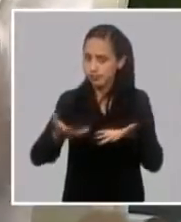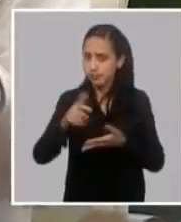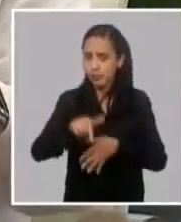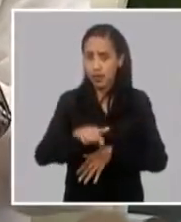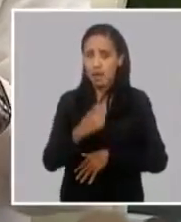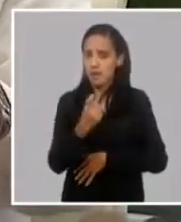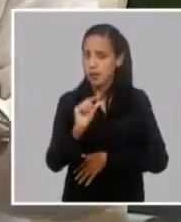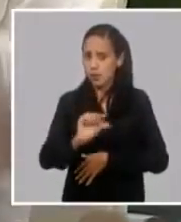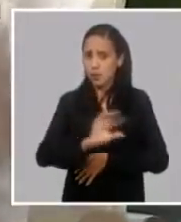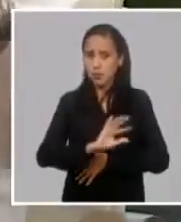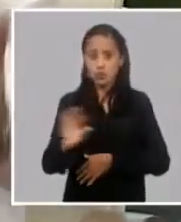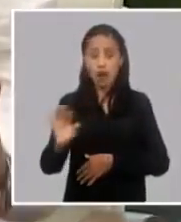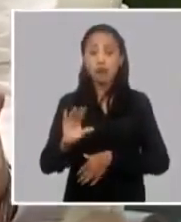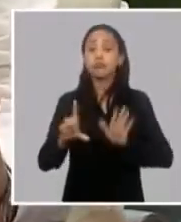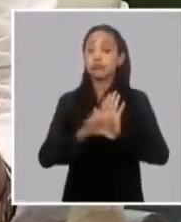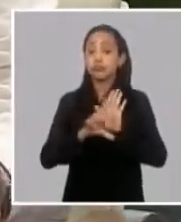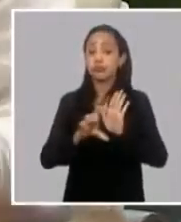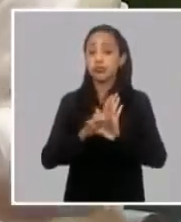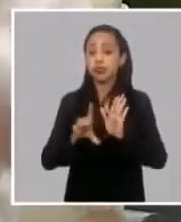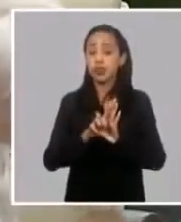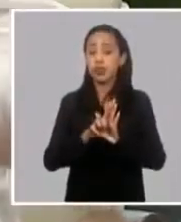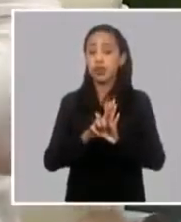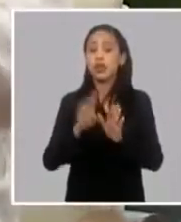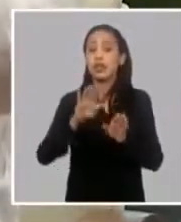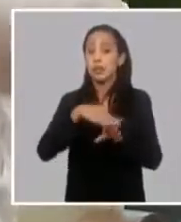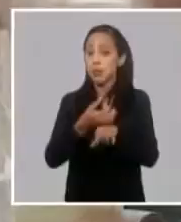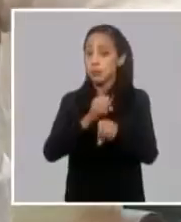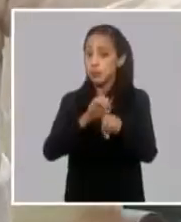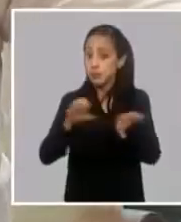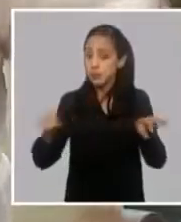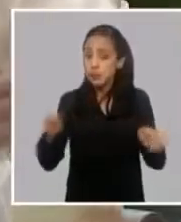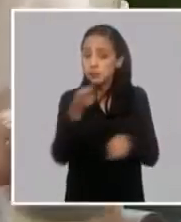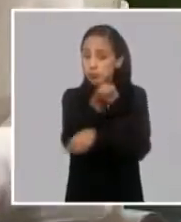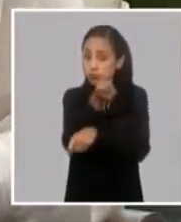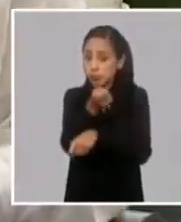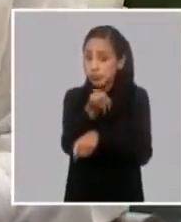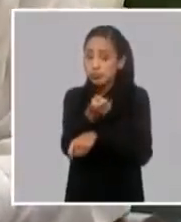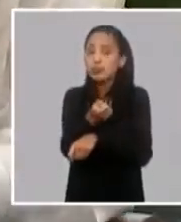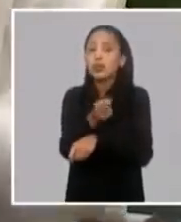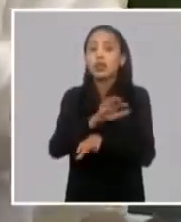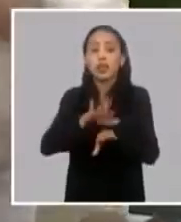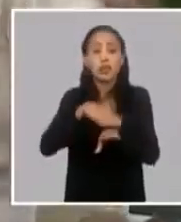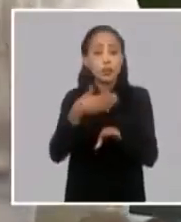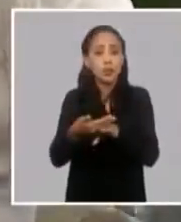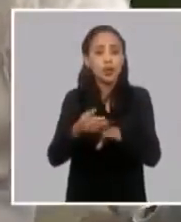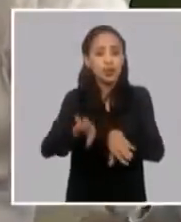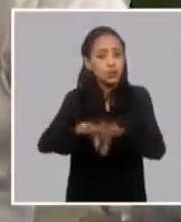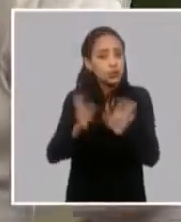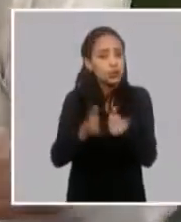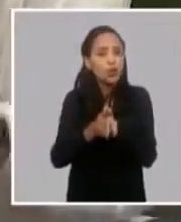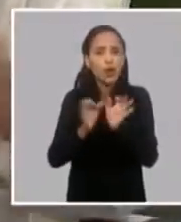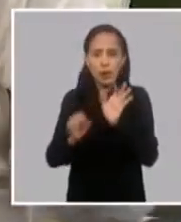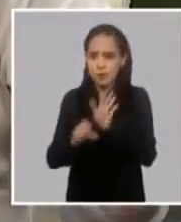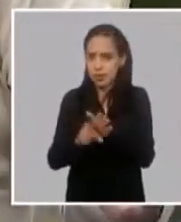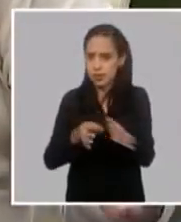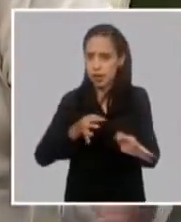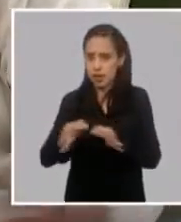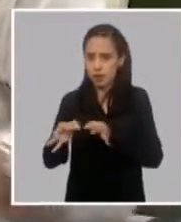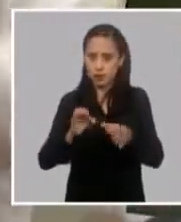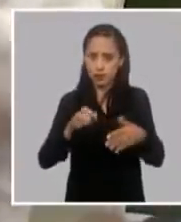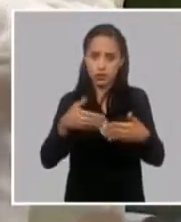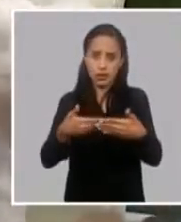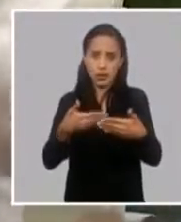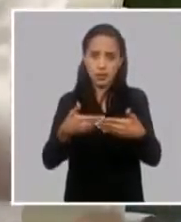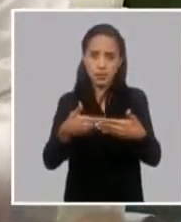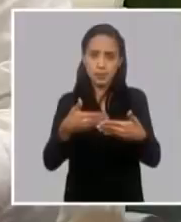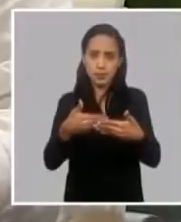proceso de conciliación de las normas y emisión de estas normativas capacitación y ya todo el diseño de implementación de la micro pequeña y